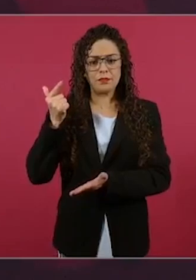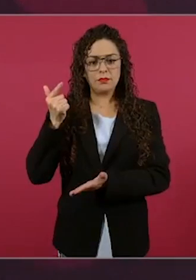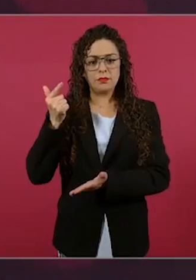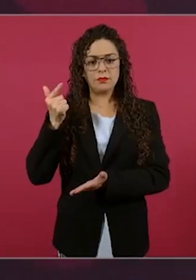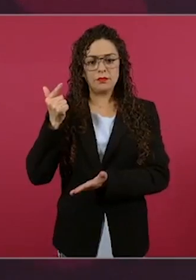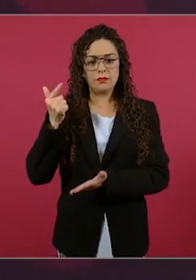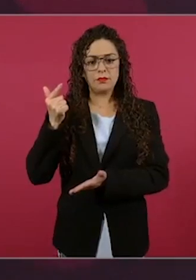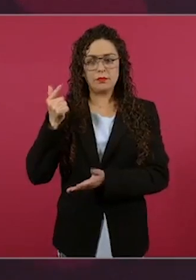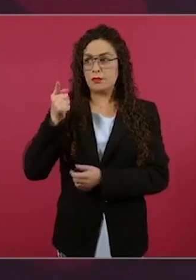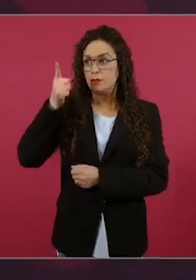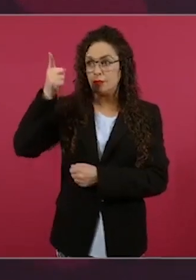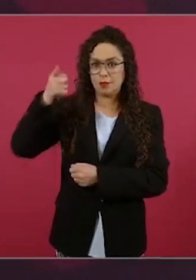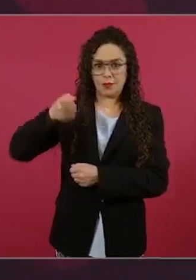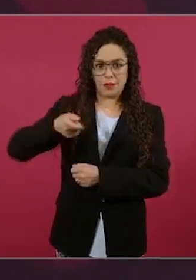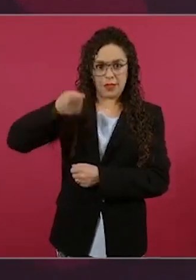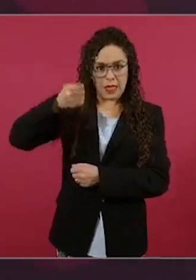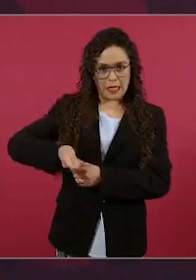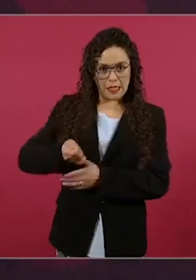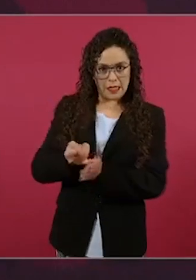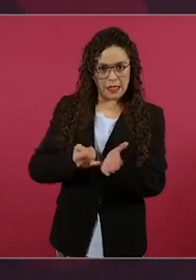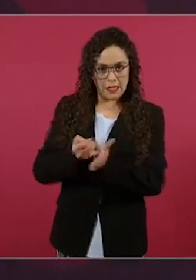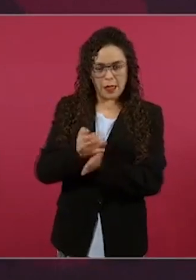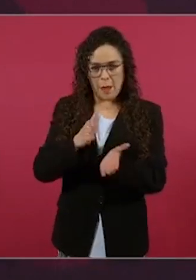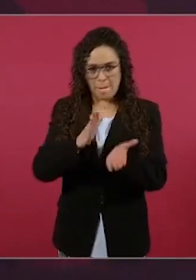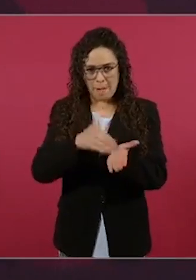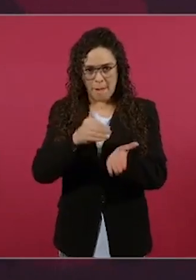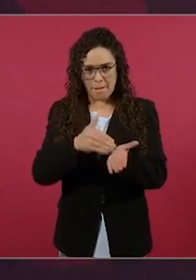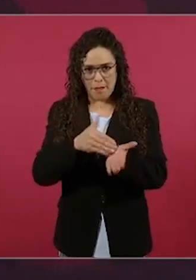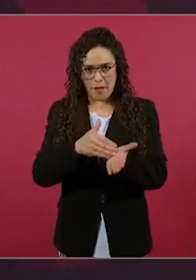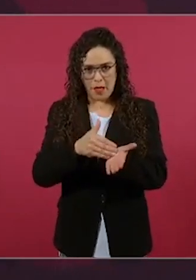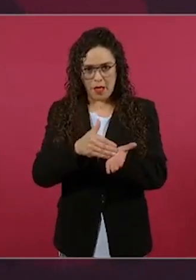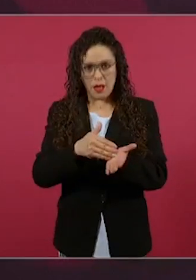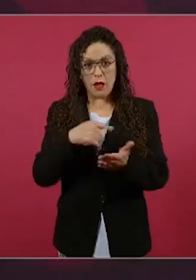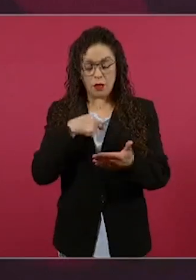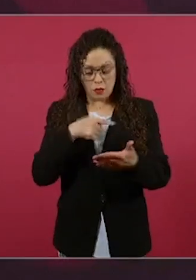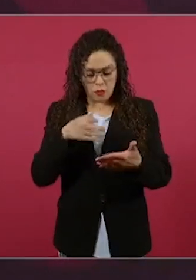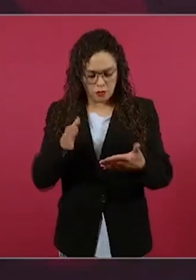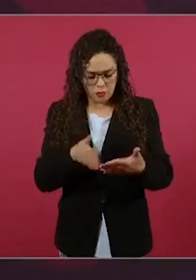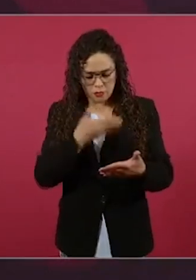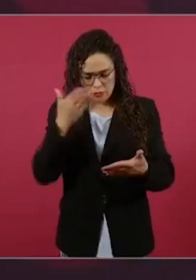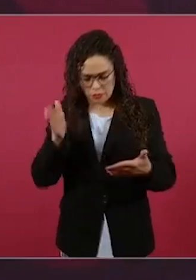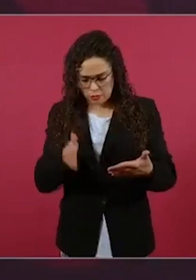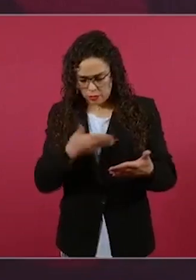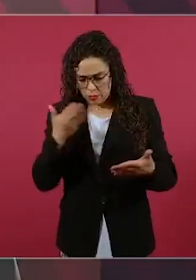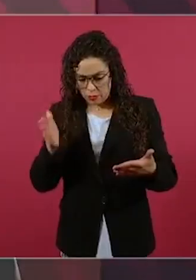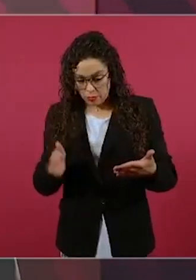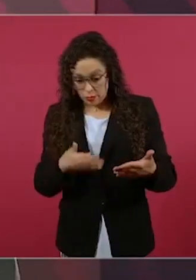sentencia, lo recomiendo que lo lean,